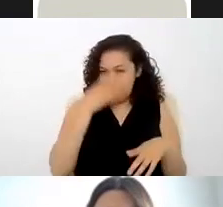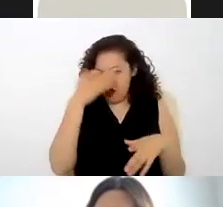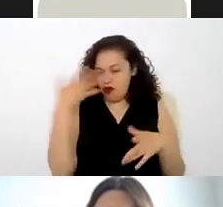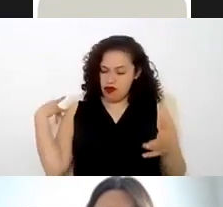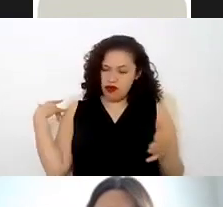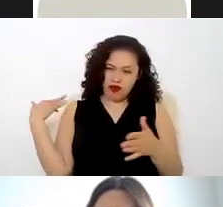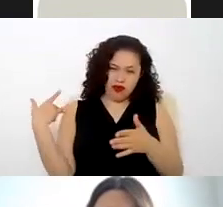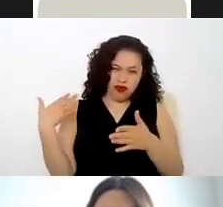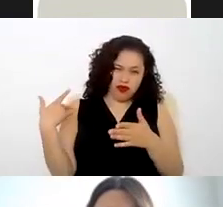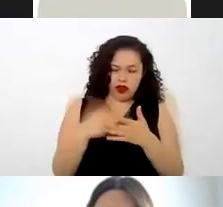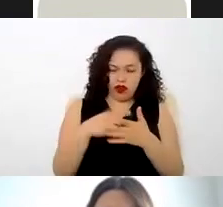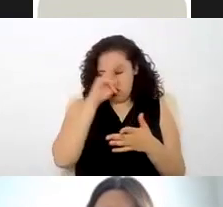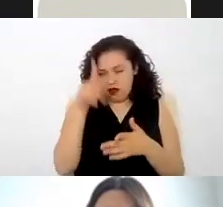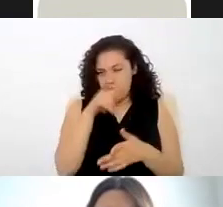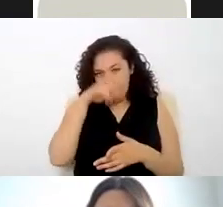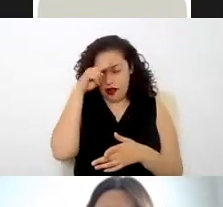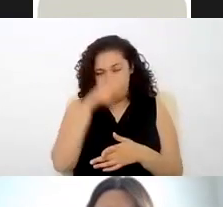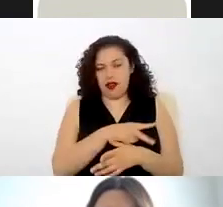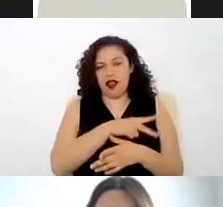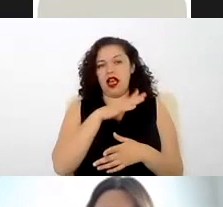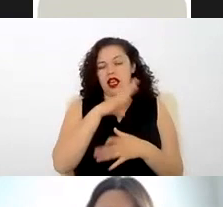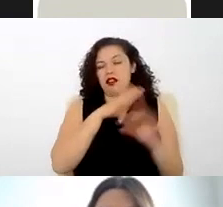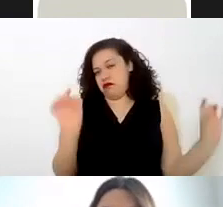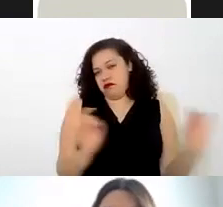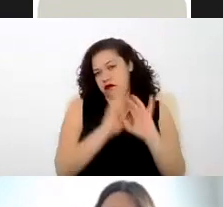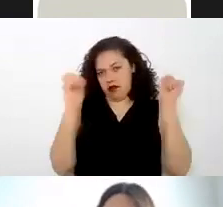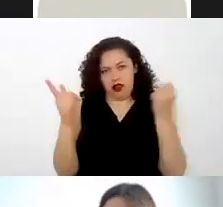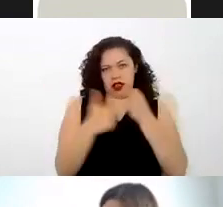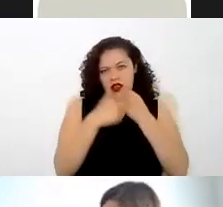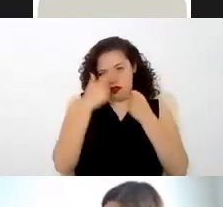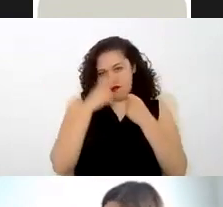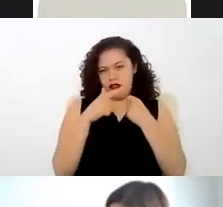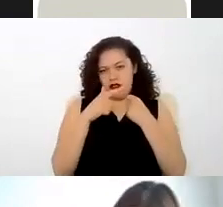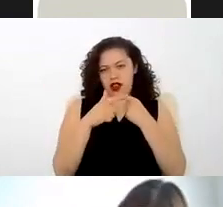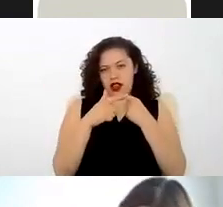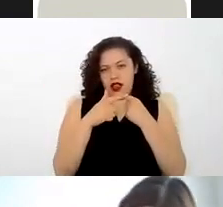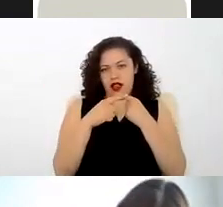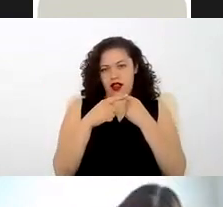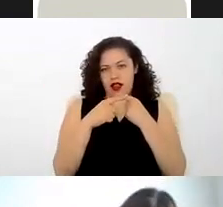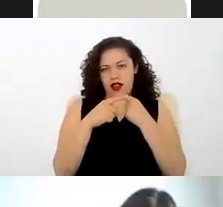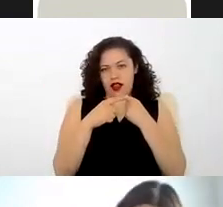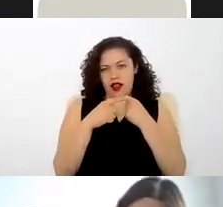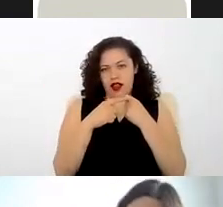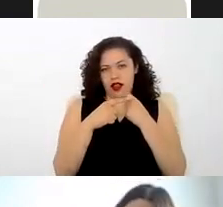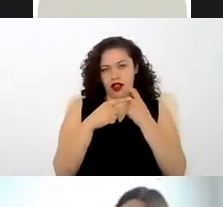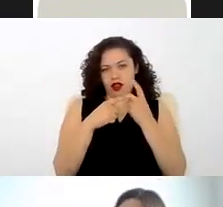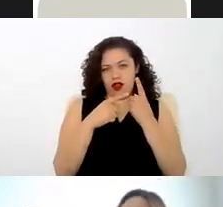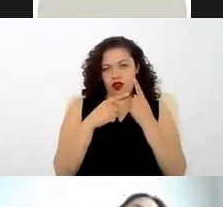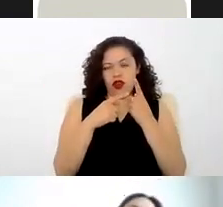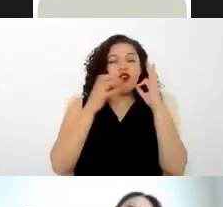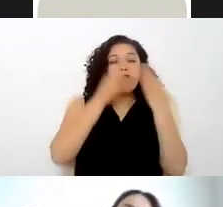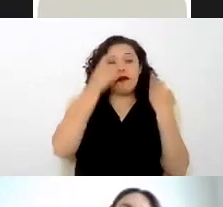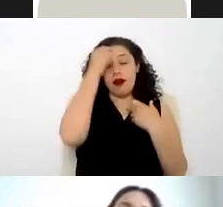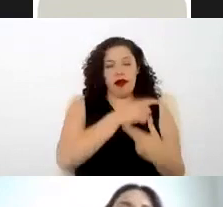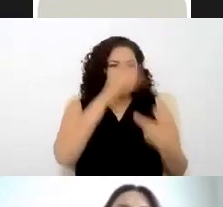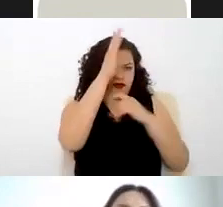para el país. Hay un surgimiento de una contraposición de una forma de remediar esto que justamente se